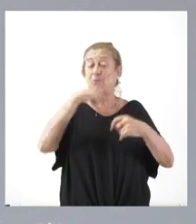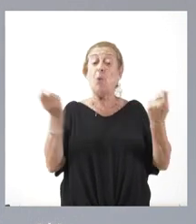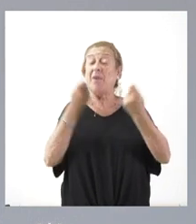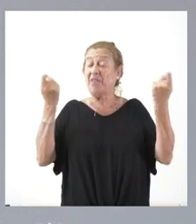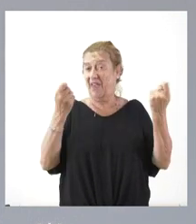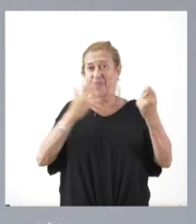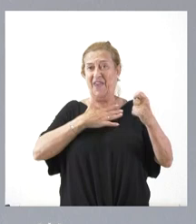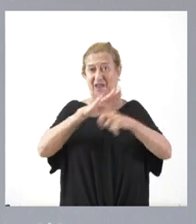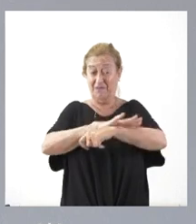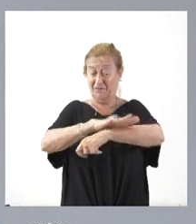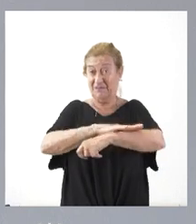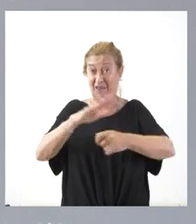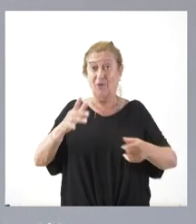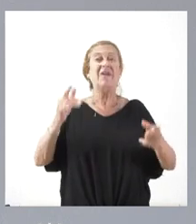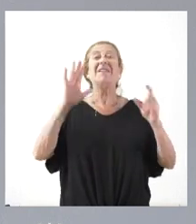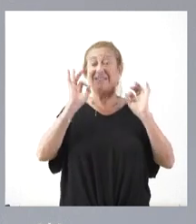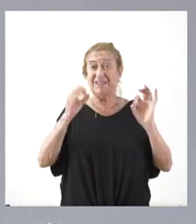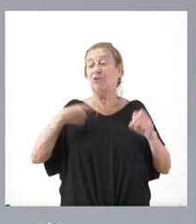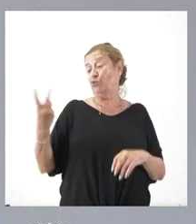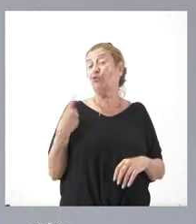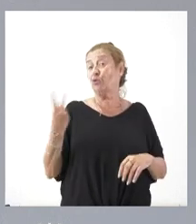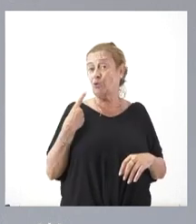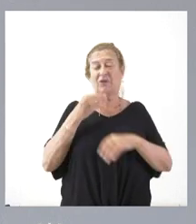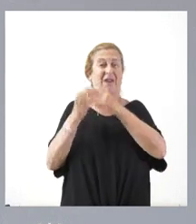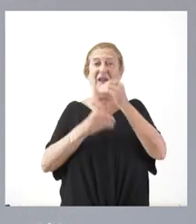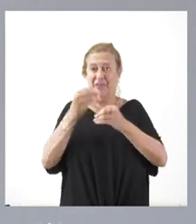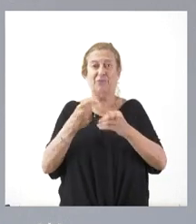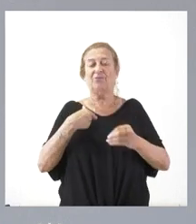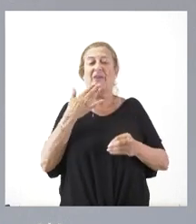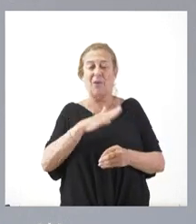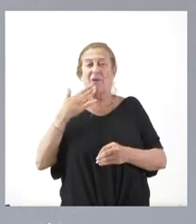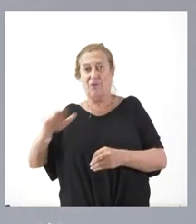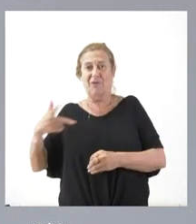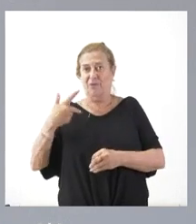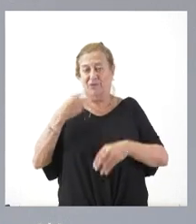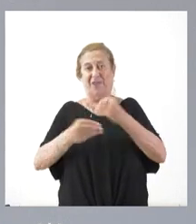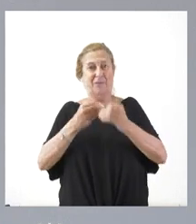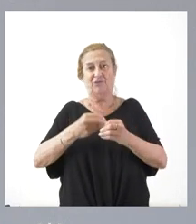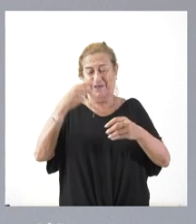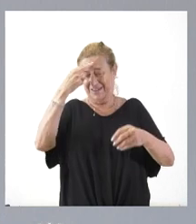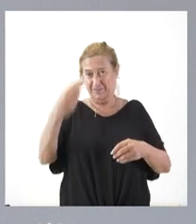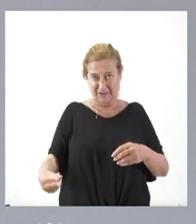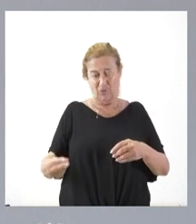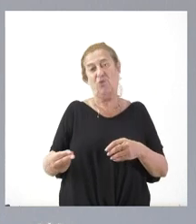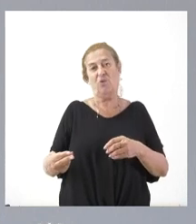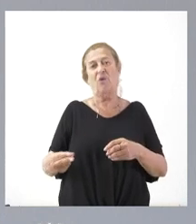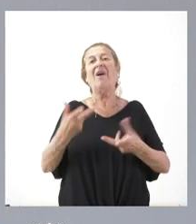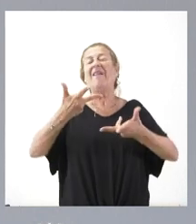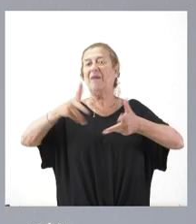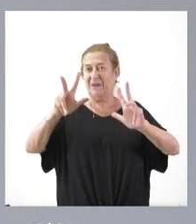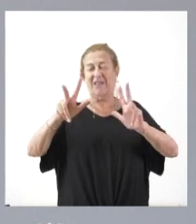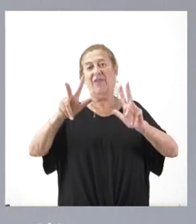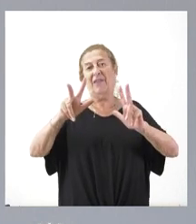ranking, lo que refleja que nosotros sí ejercemos en lo que nos corresponde ese respeto a la libertad